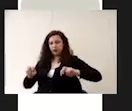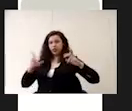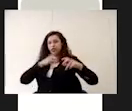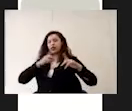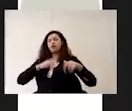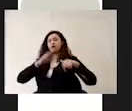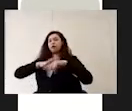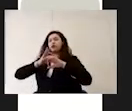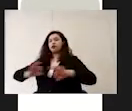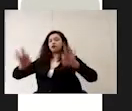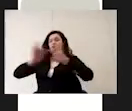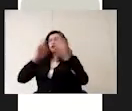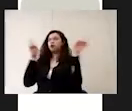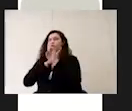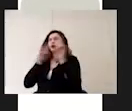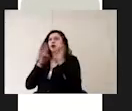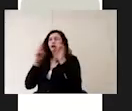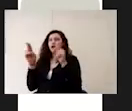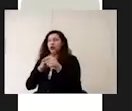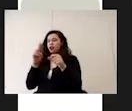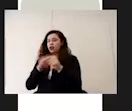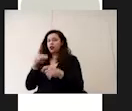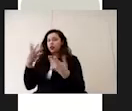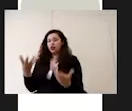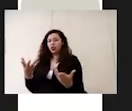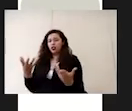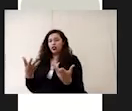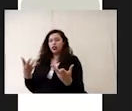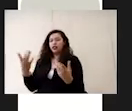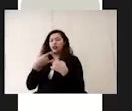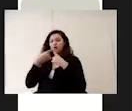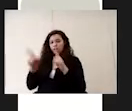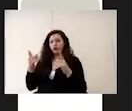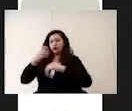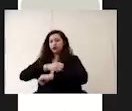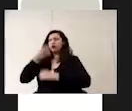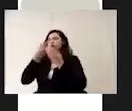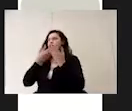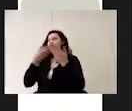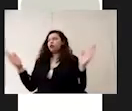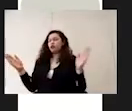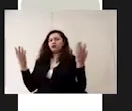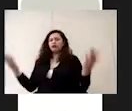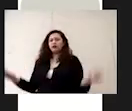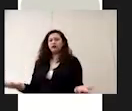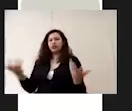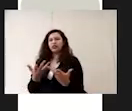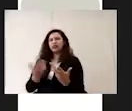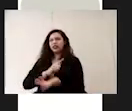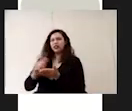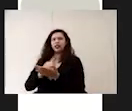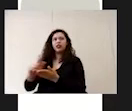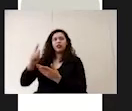la ventilación natural dejando puertas y ventanas abiertas en todo momento y realizar limpieza y